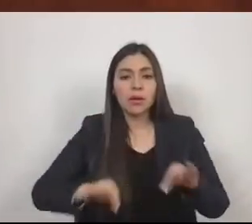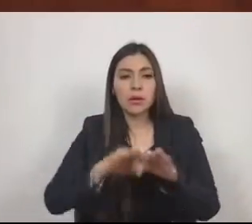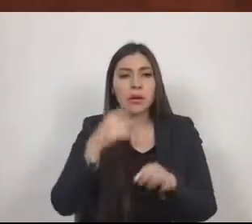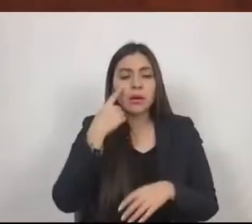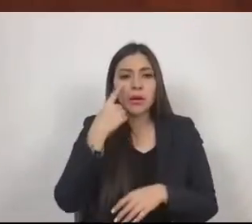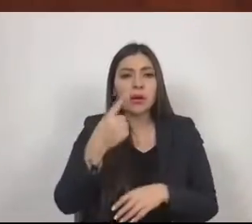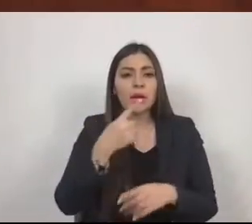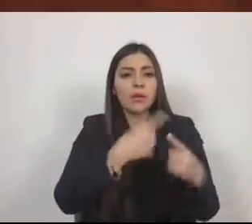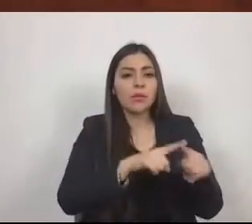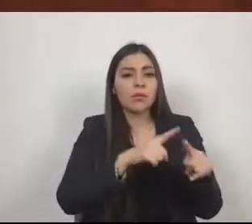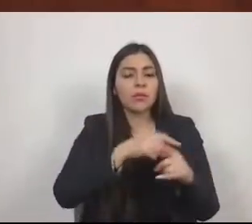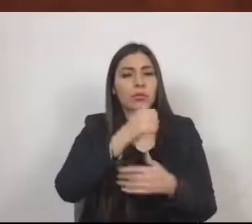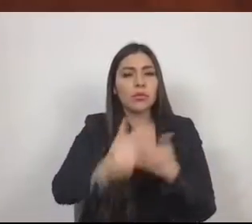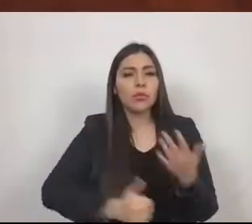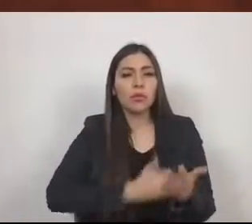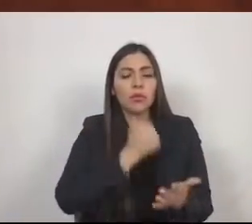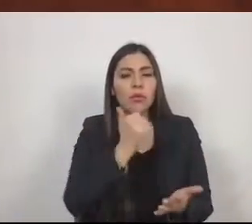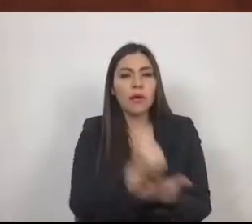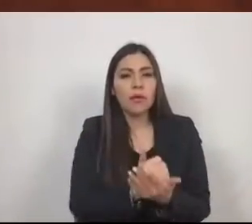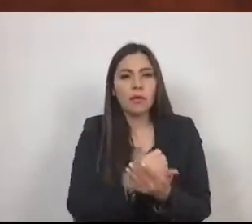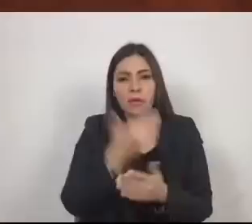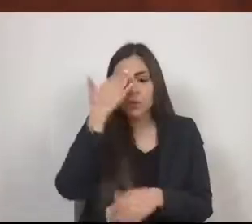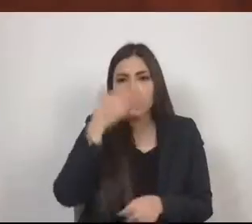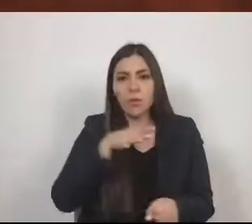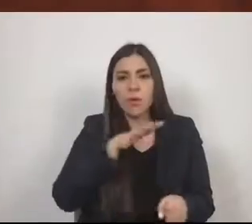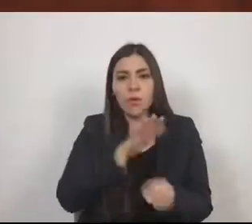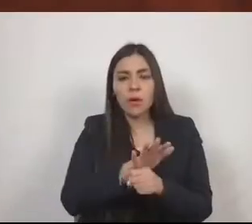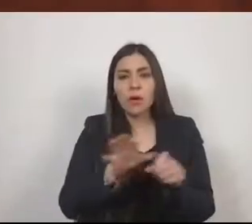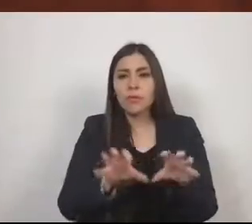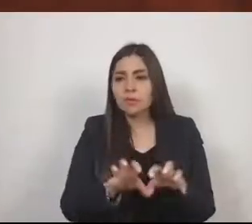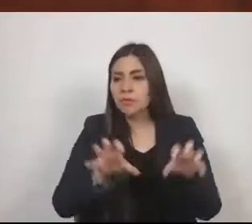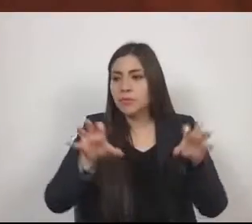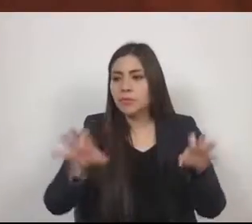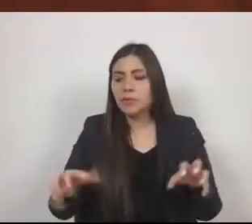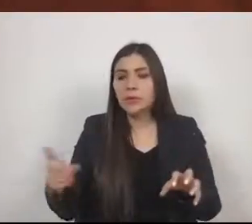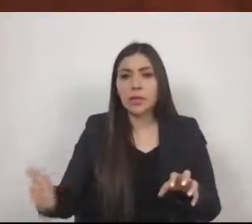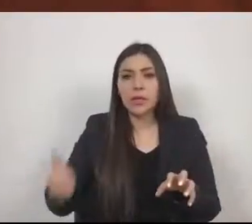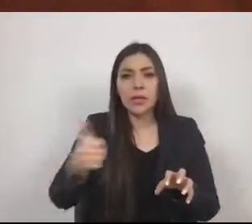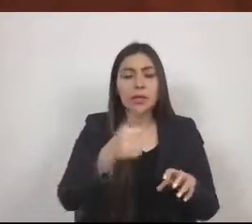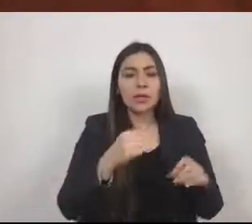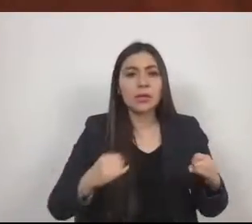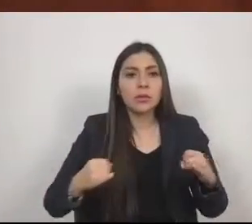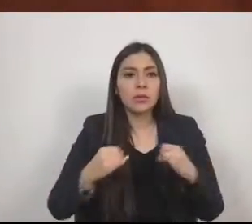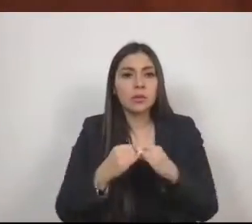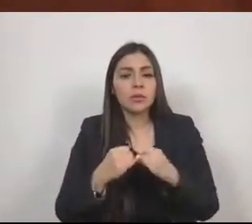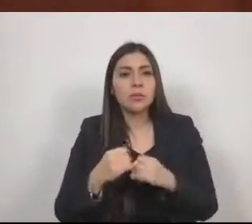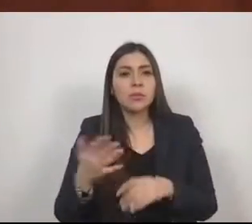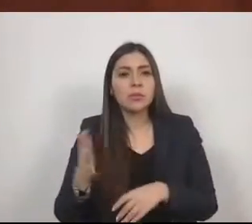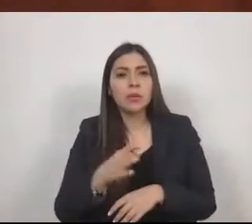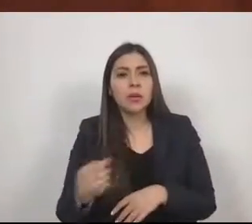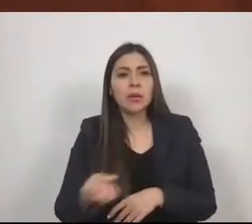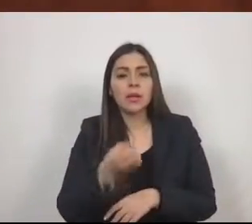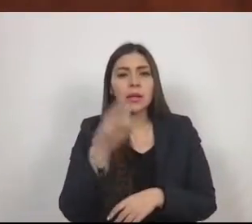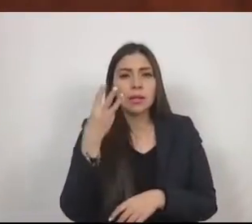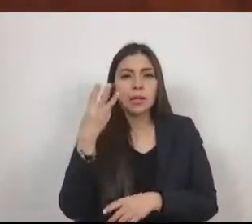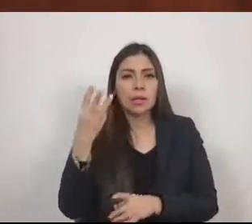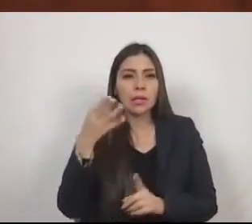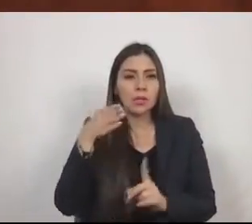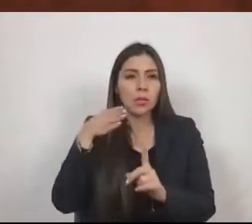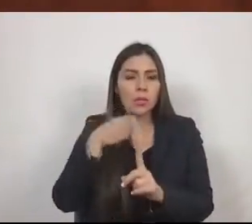metropolitanas de manera interinstitucional descansó en tres objetivos generales.